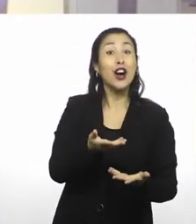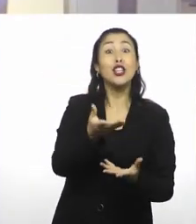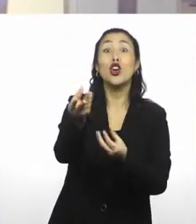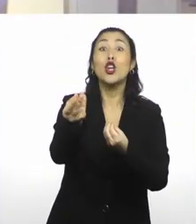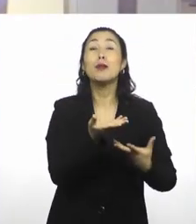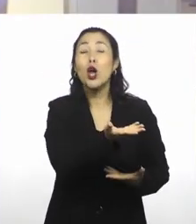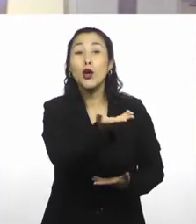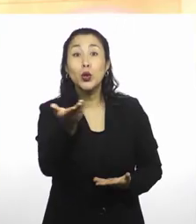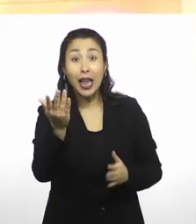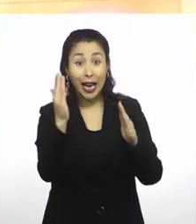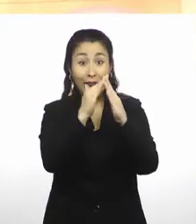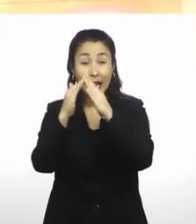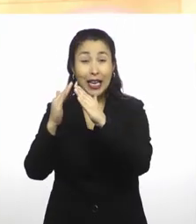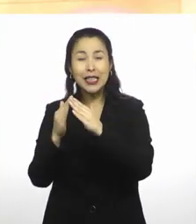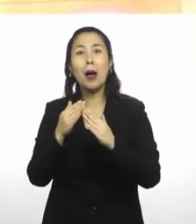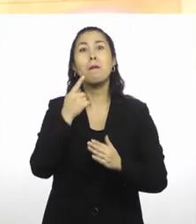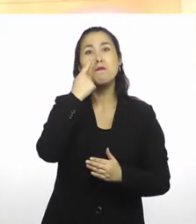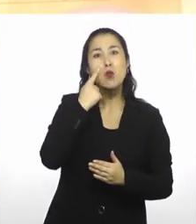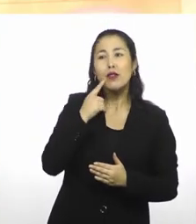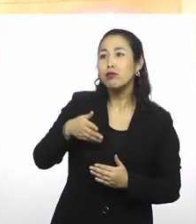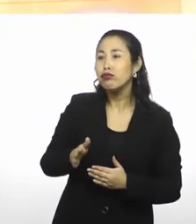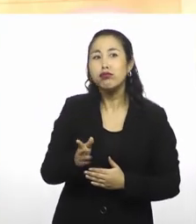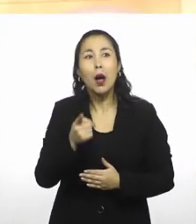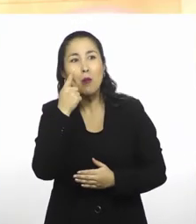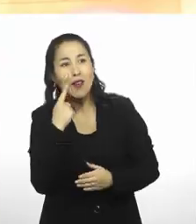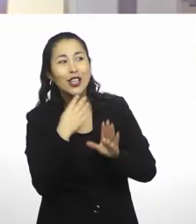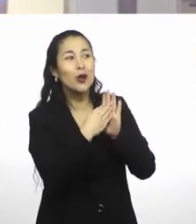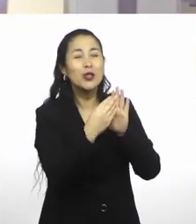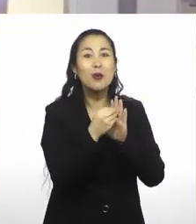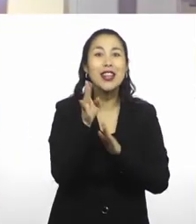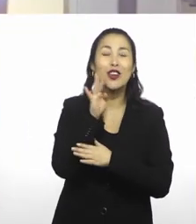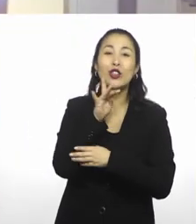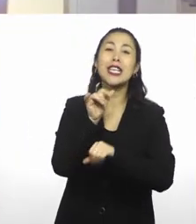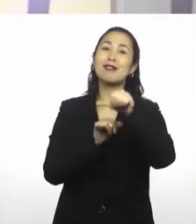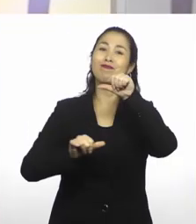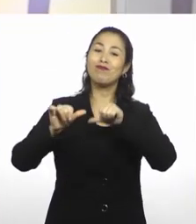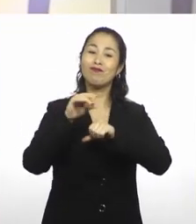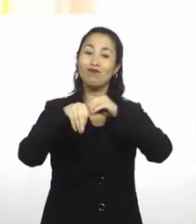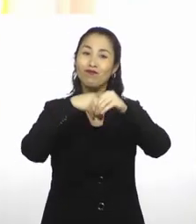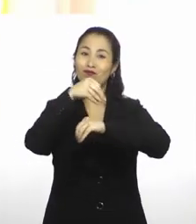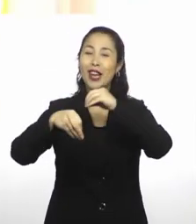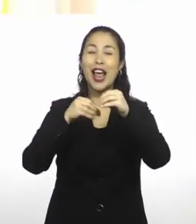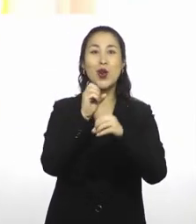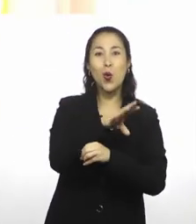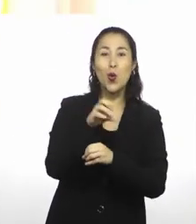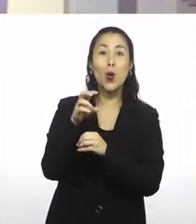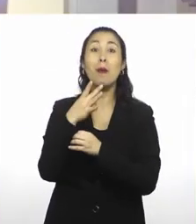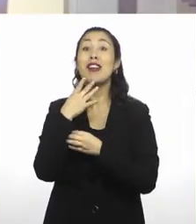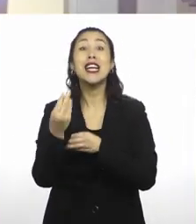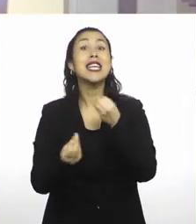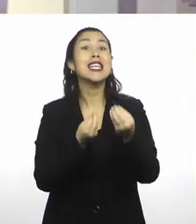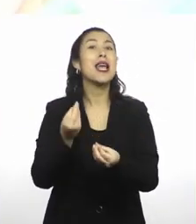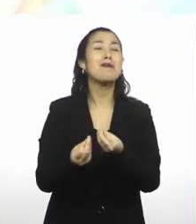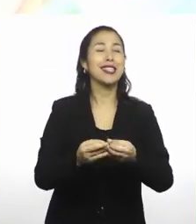ustedes en sus casas sigan formando sombras de colores y experimenten con la combinación de luces para ver qué es lo que pueden obtener.